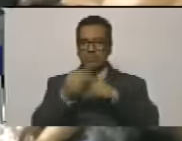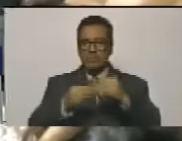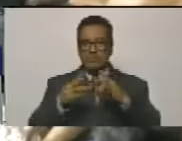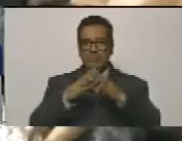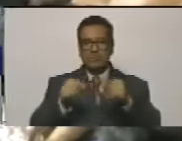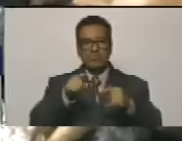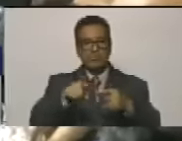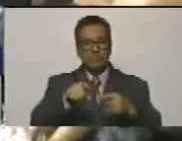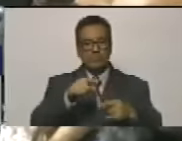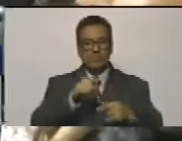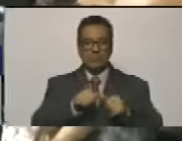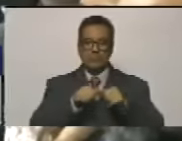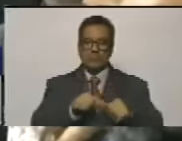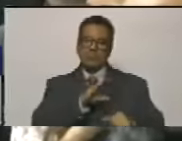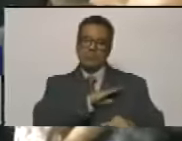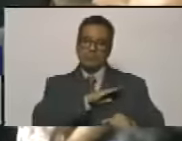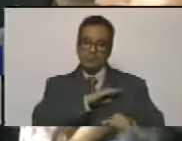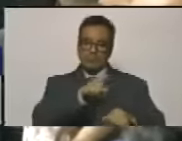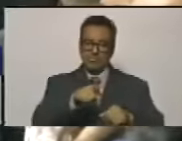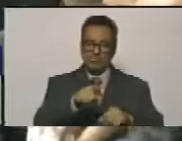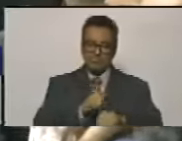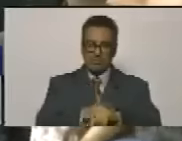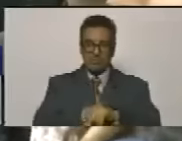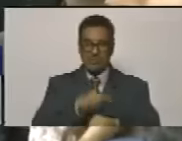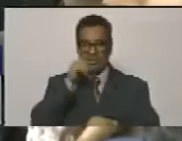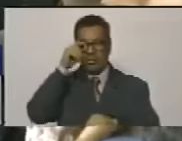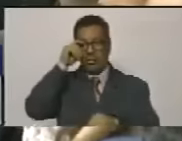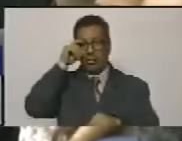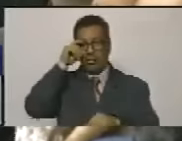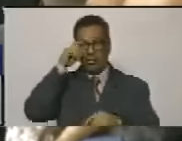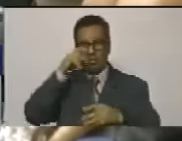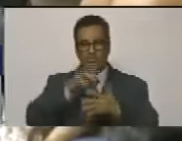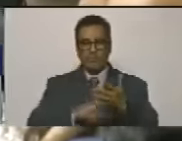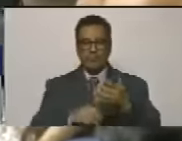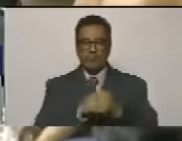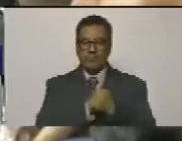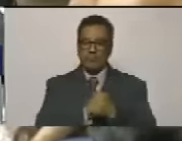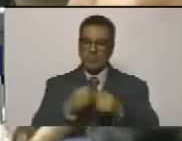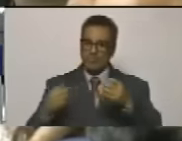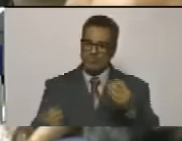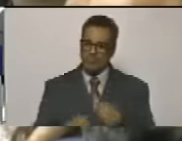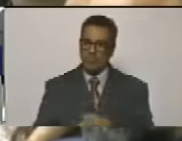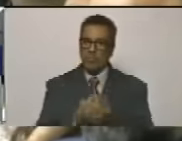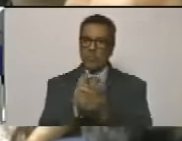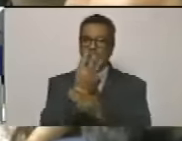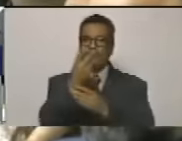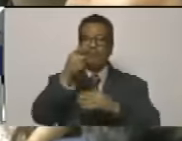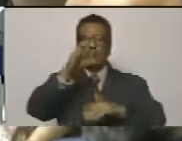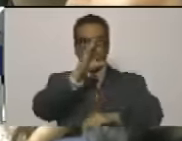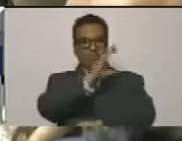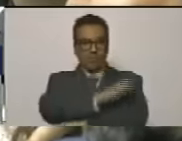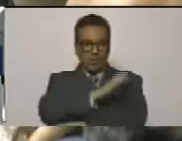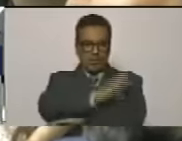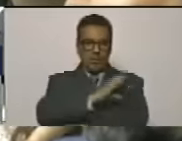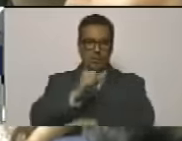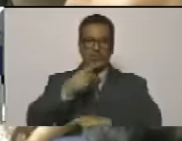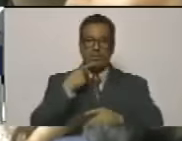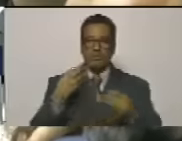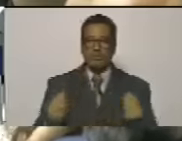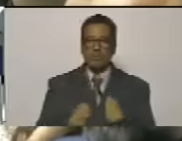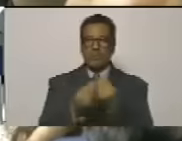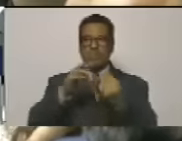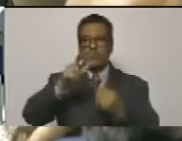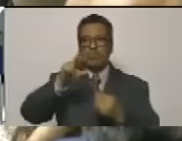todas tu estampa tu manera y tu momento y cultiva mi amor con tu conducta y riega mi